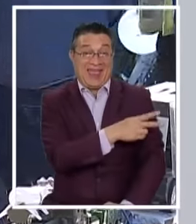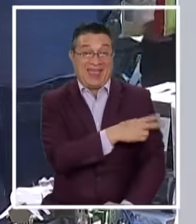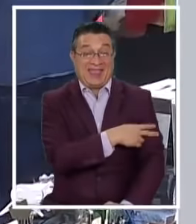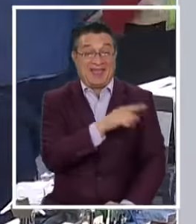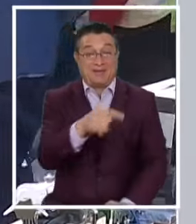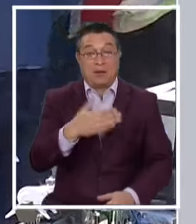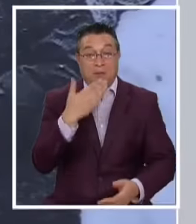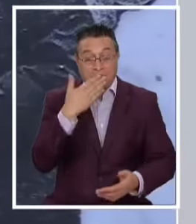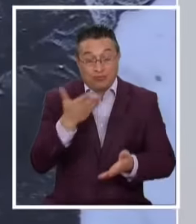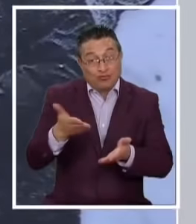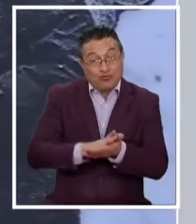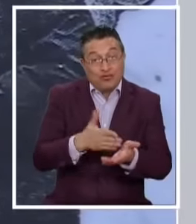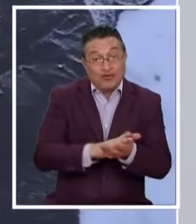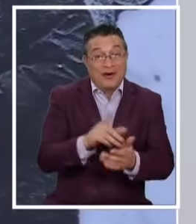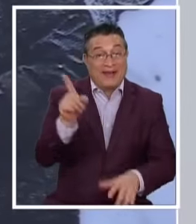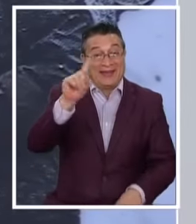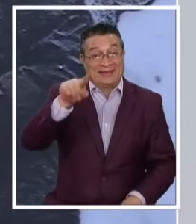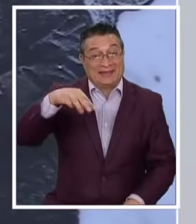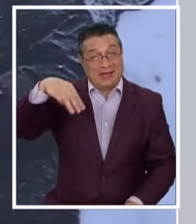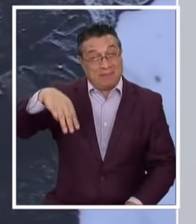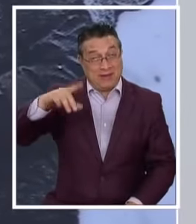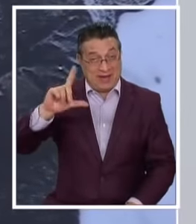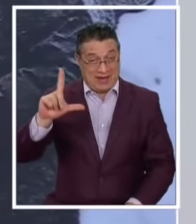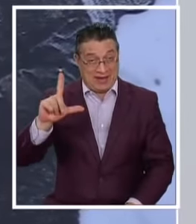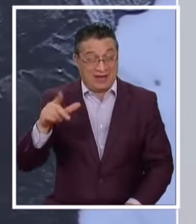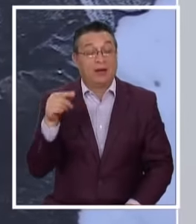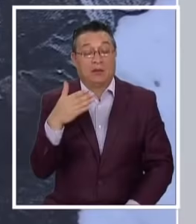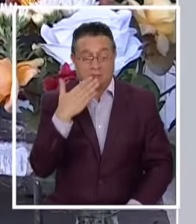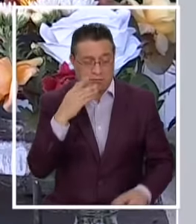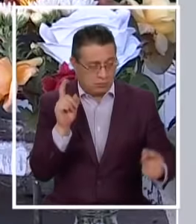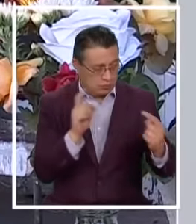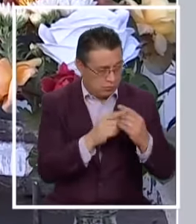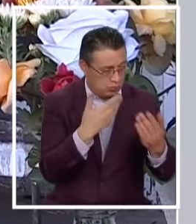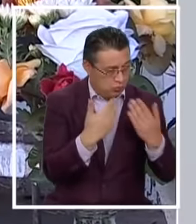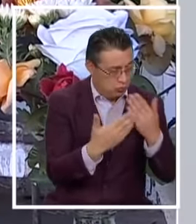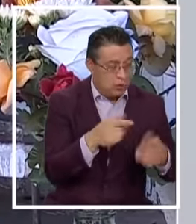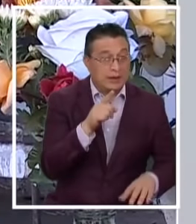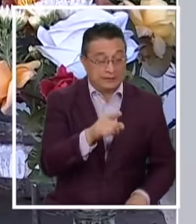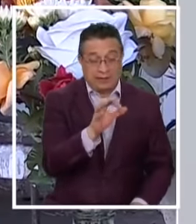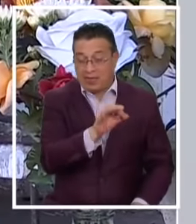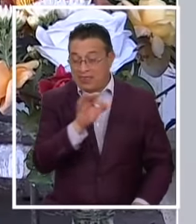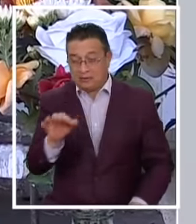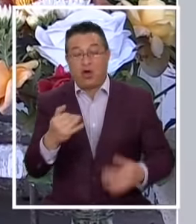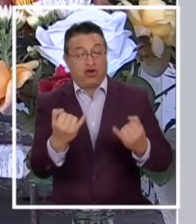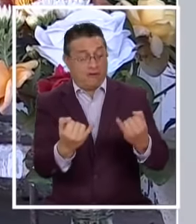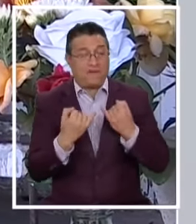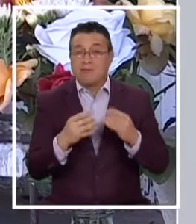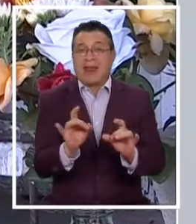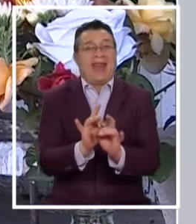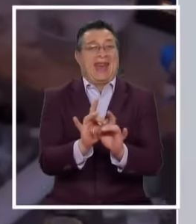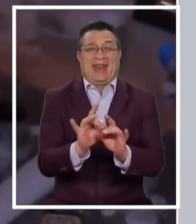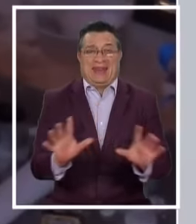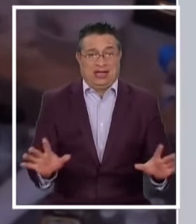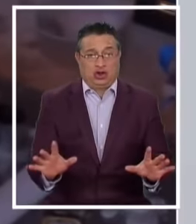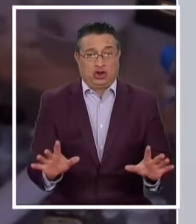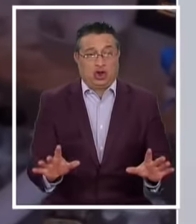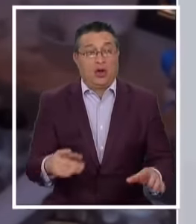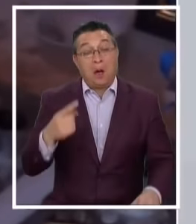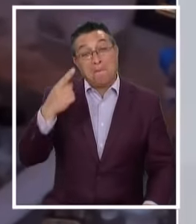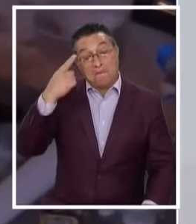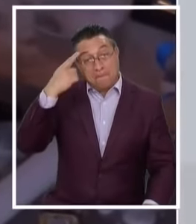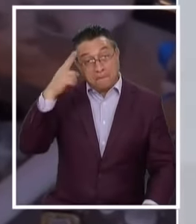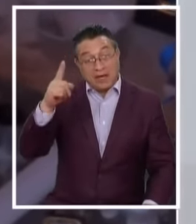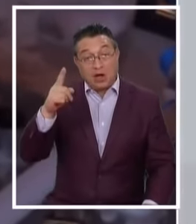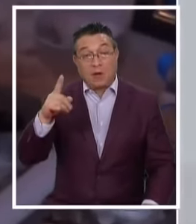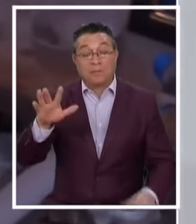taratología Del servicio médico legal Y ella Le dijo Que tenía Este informe Listo Pero